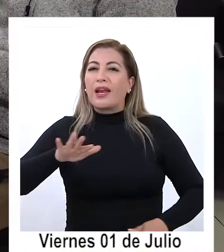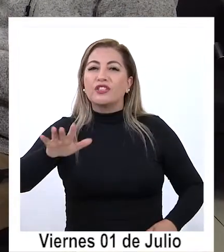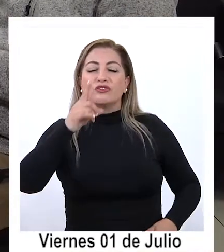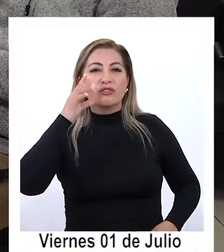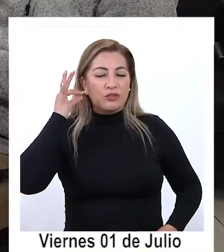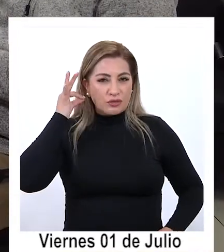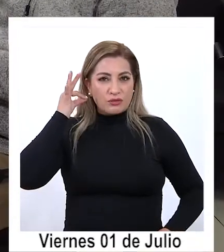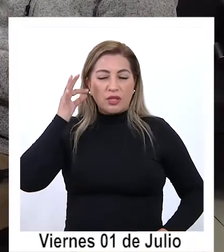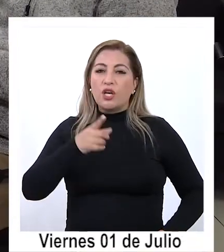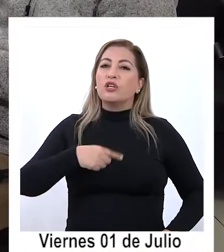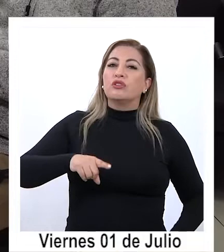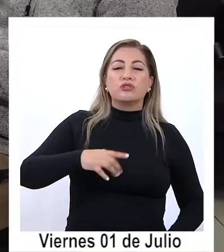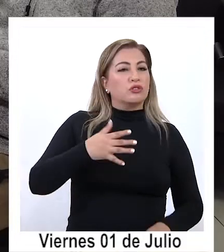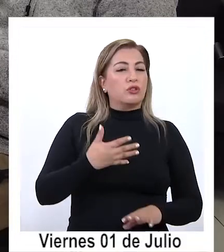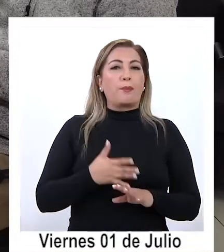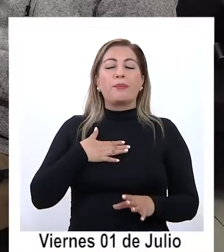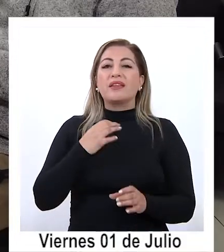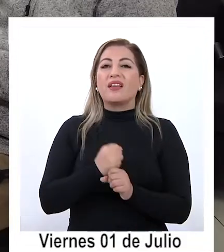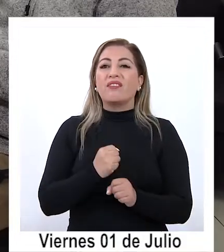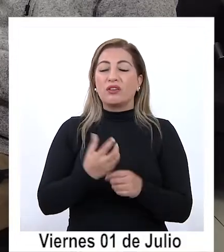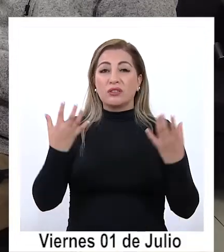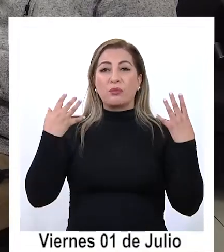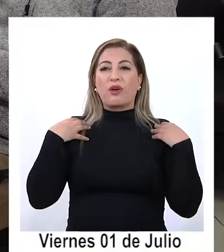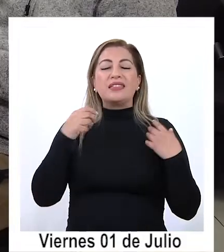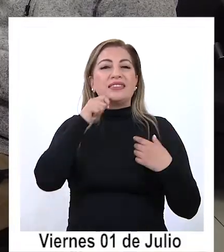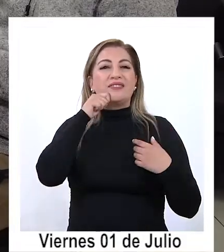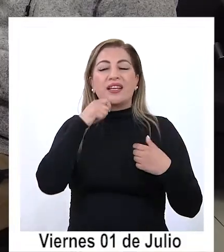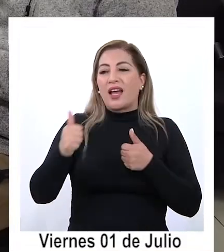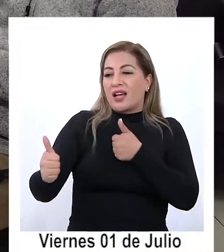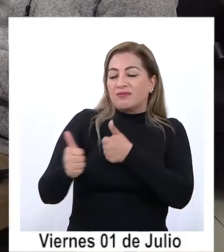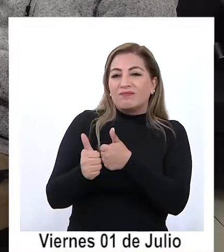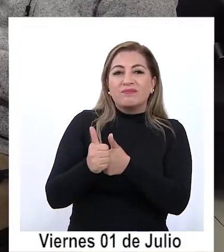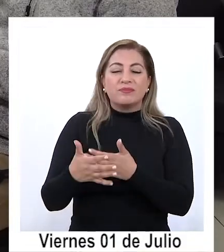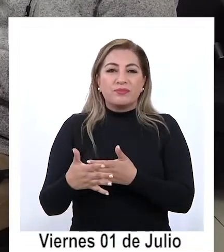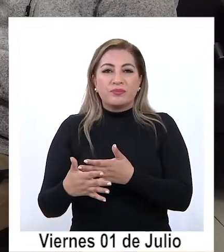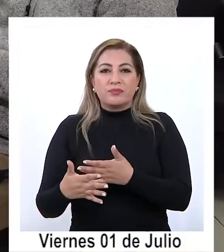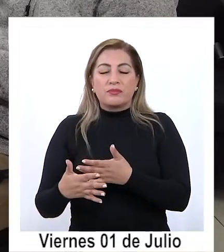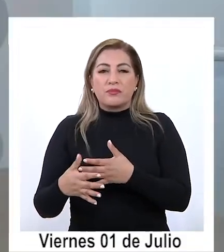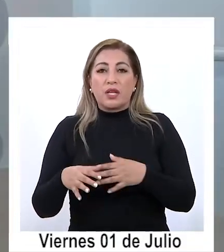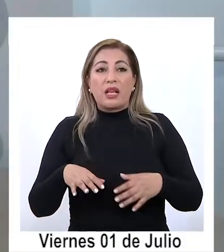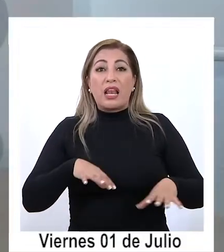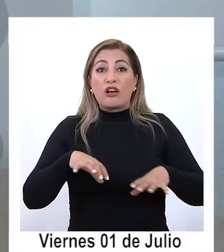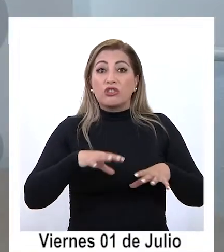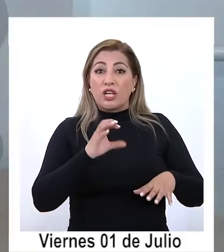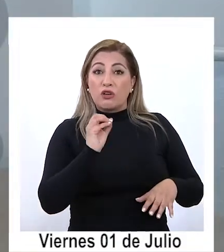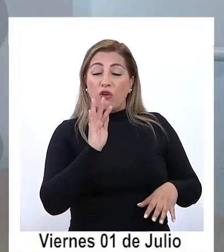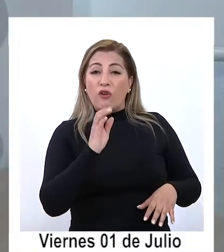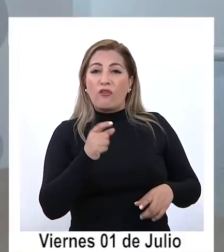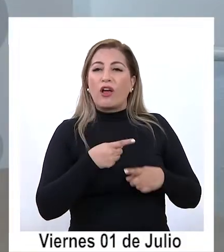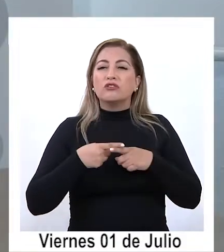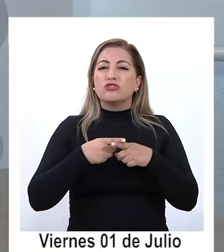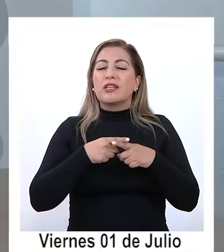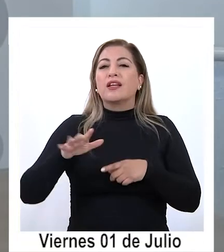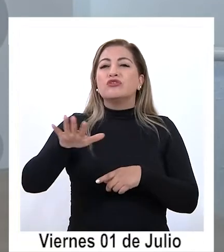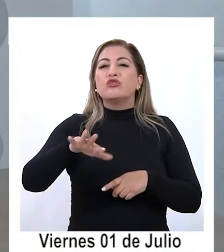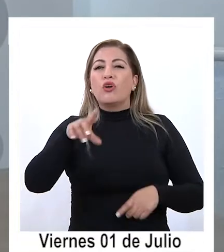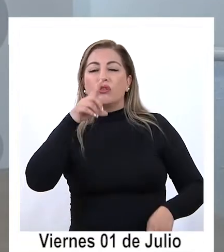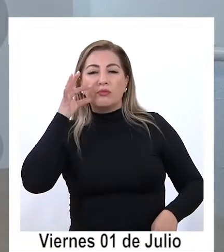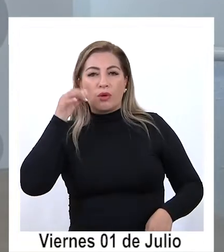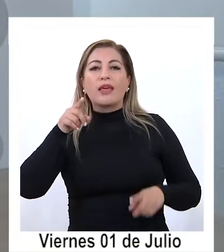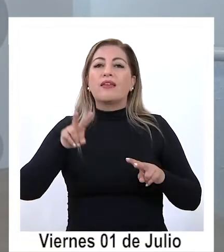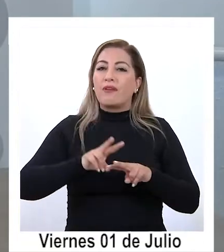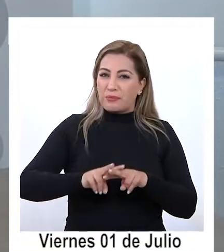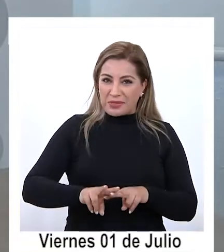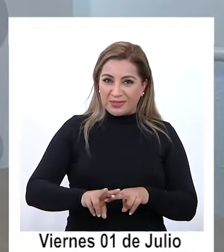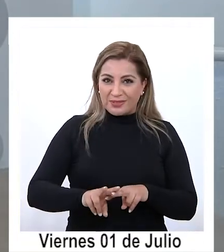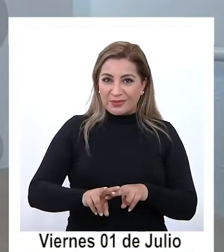y nosotros tenemos la tarea de poder acercar cierto nuestros instrumentos a toda la sociedad y eso es lo que vamos a